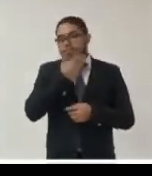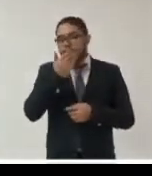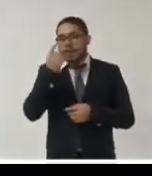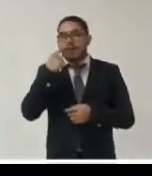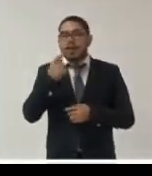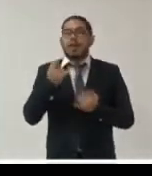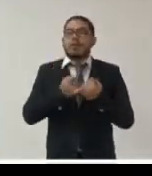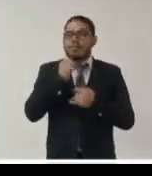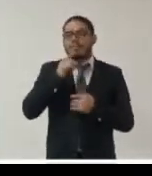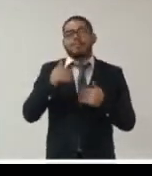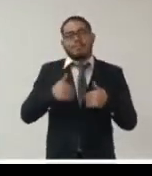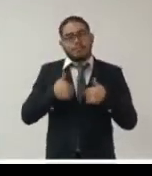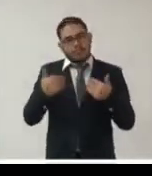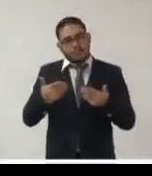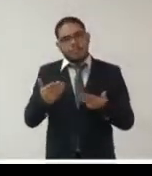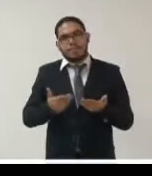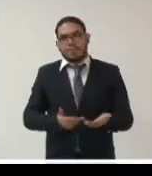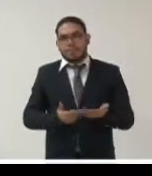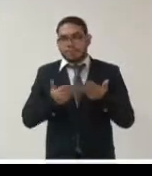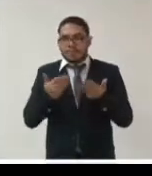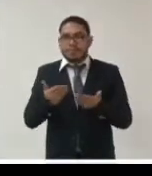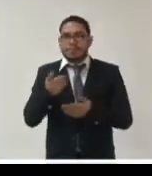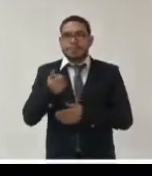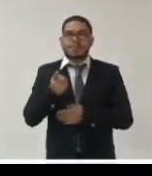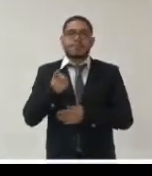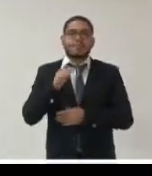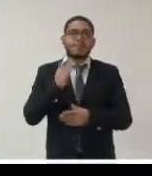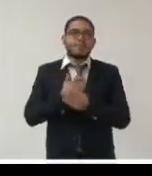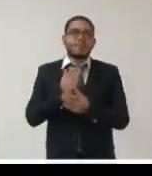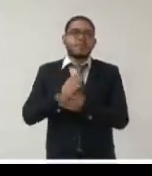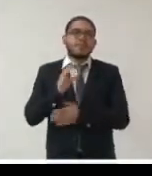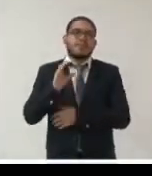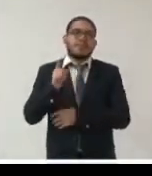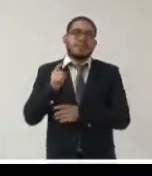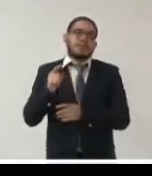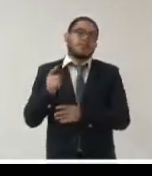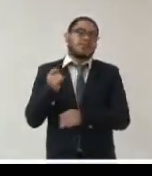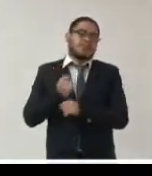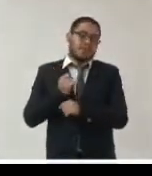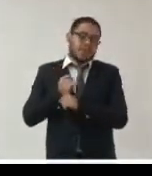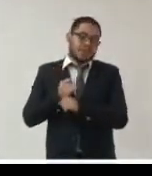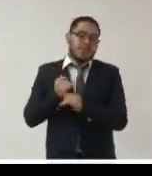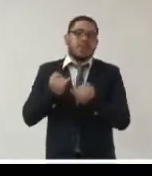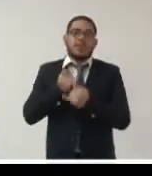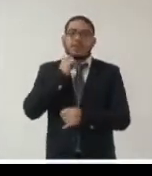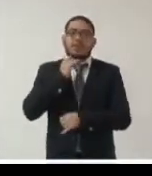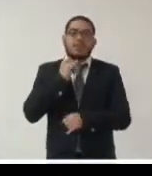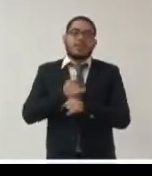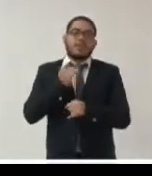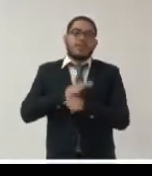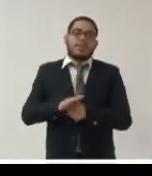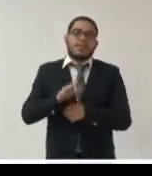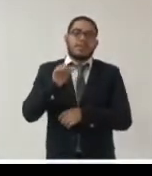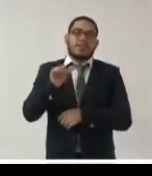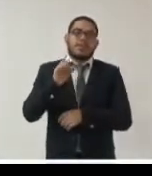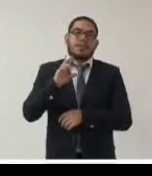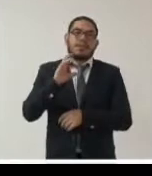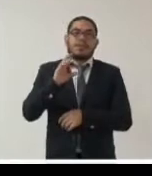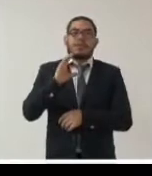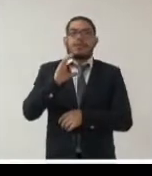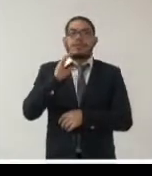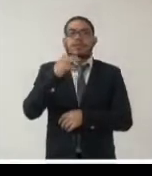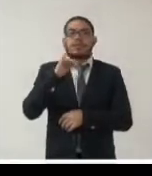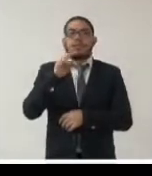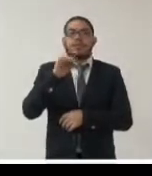que tenerle confianza o darle la confianza a los archivos electrónicos a la información archivística esté demostrando la